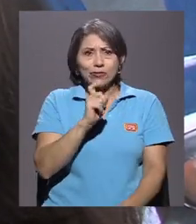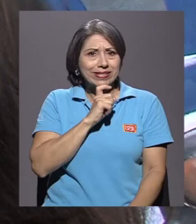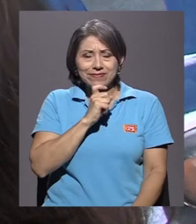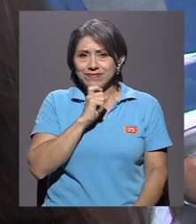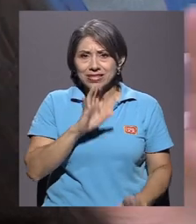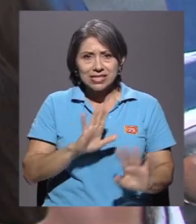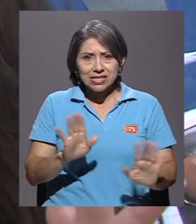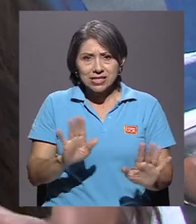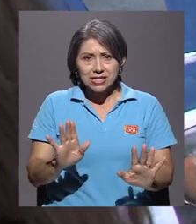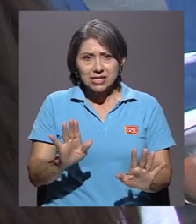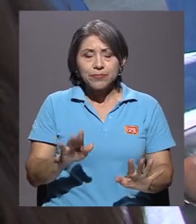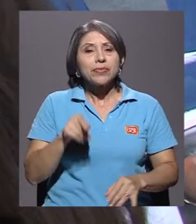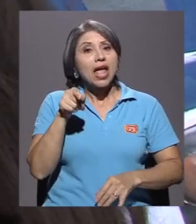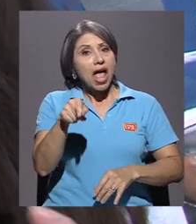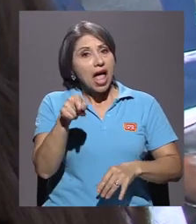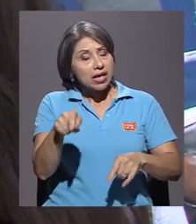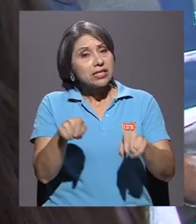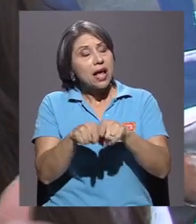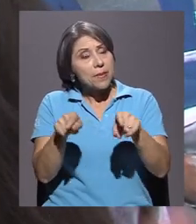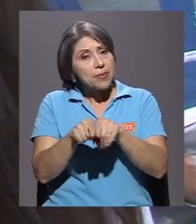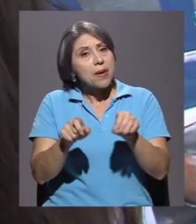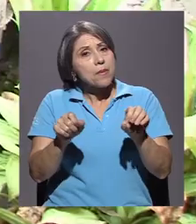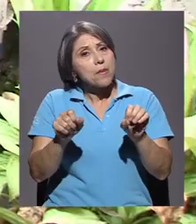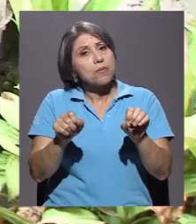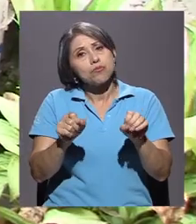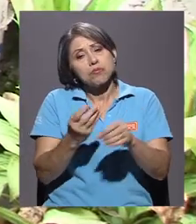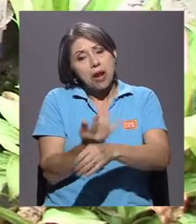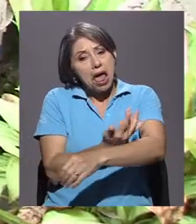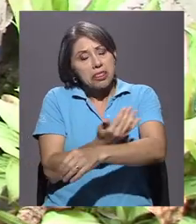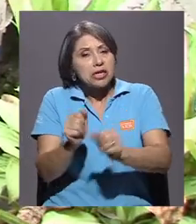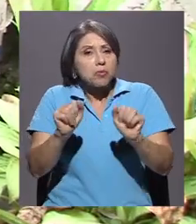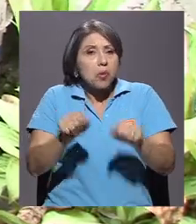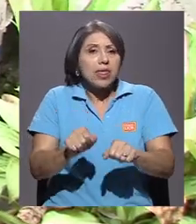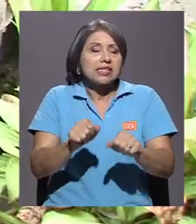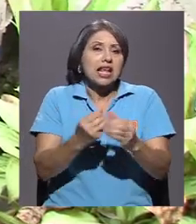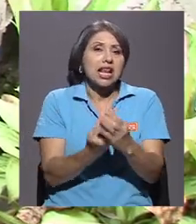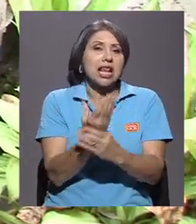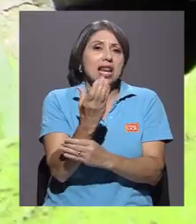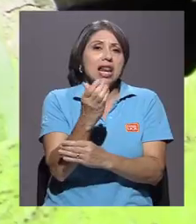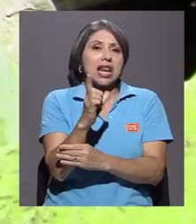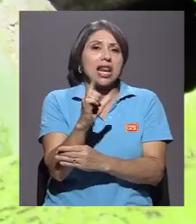Entonces estas plantas también pueden ser como lirios o matas de banano.